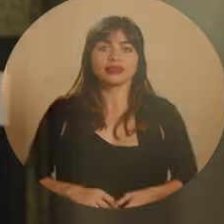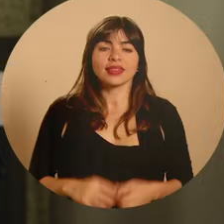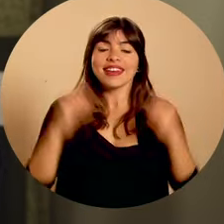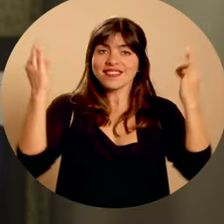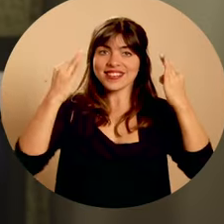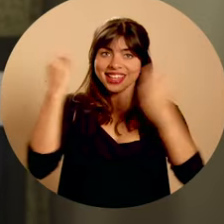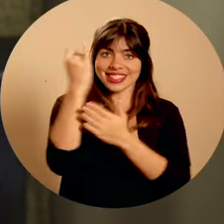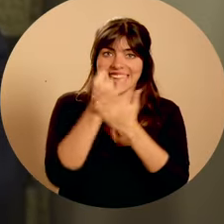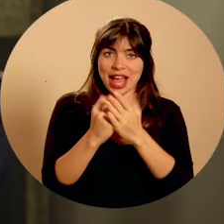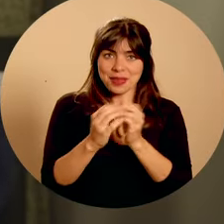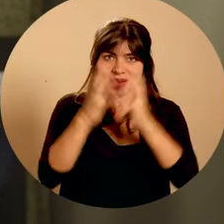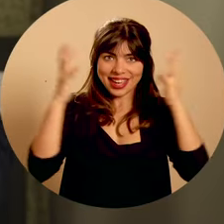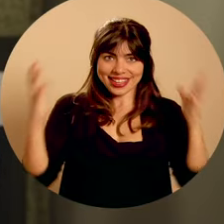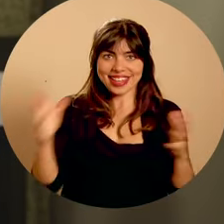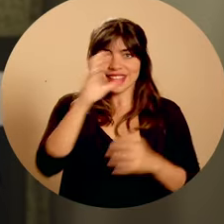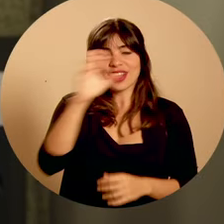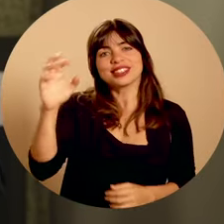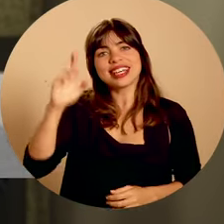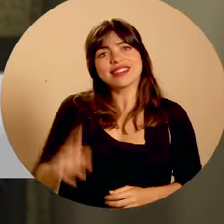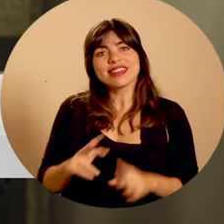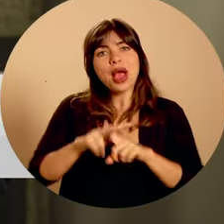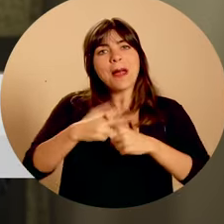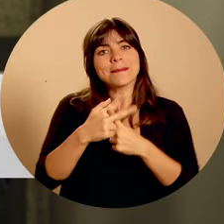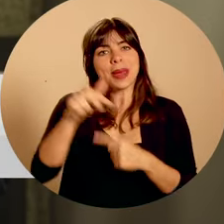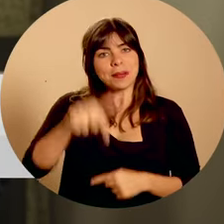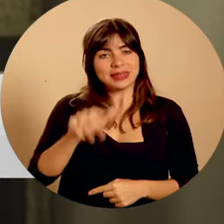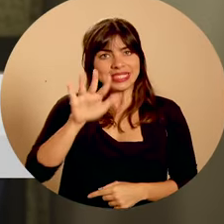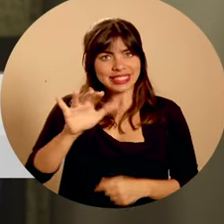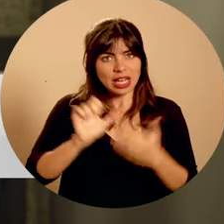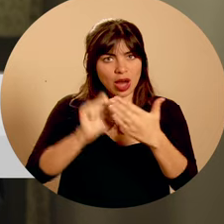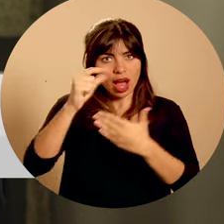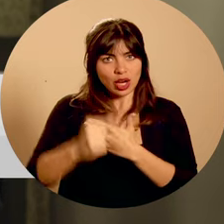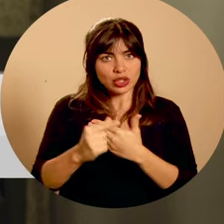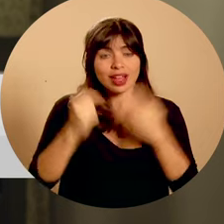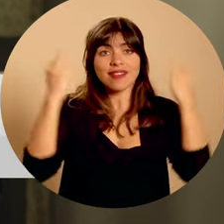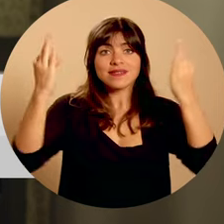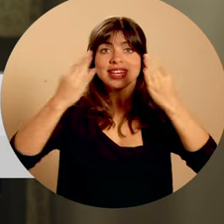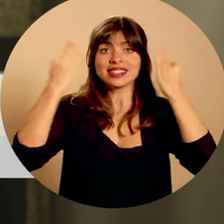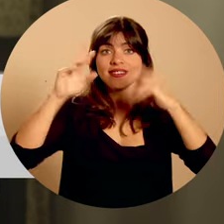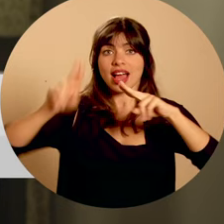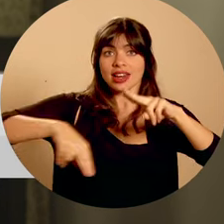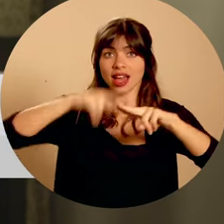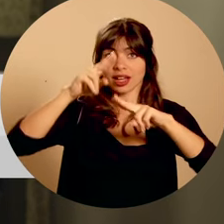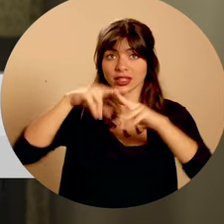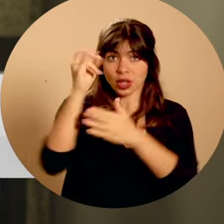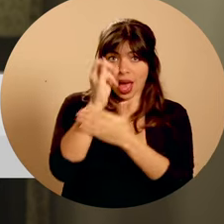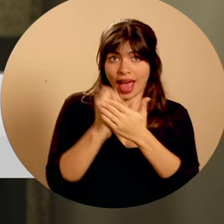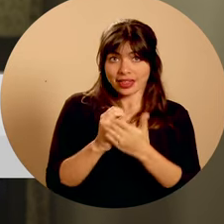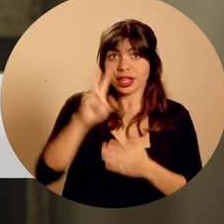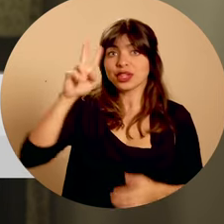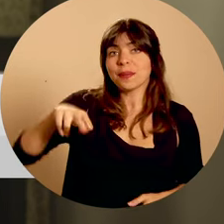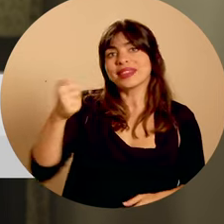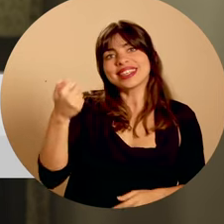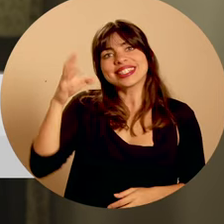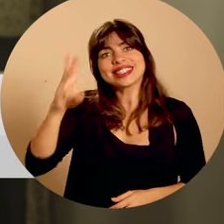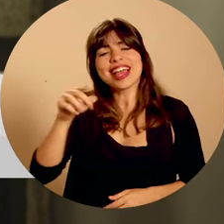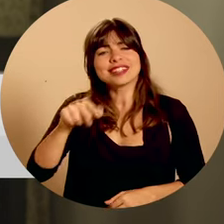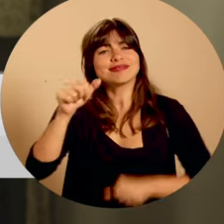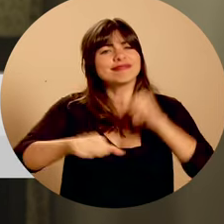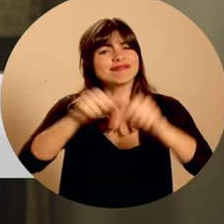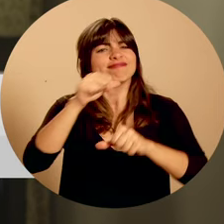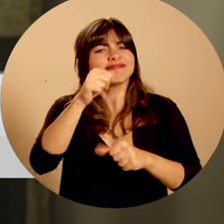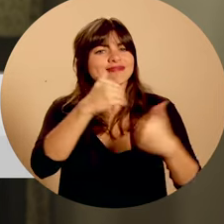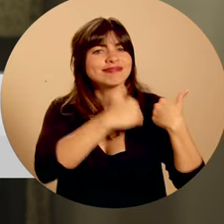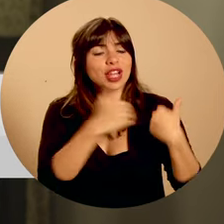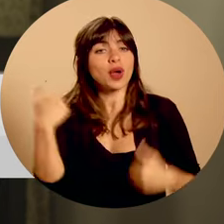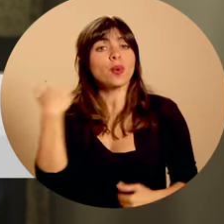La fiesta del arte más grande de Costa Rica se inicia este 5 de agosto. El Festival Nacional de las Artes 2016 es